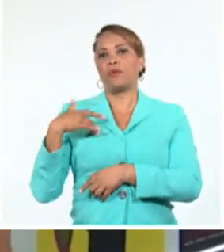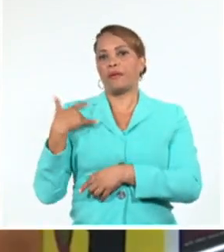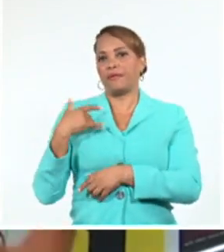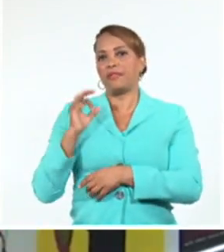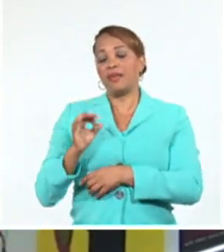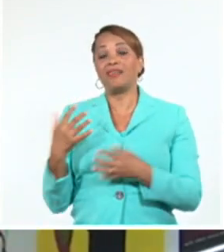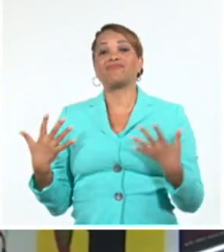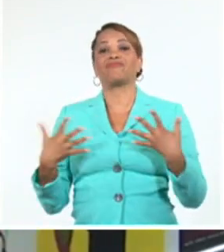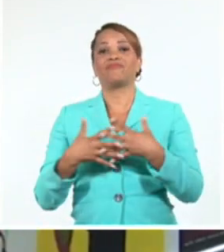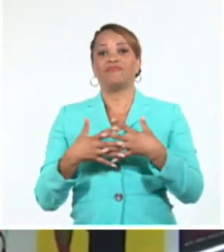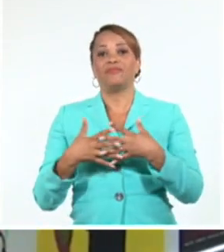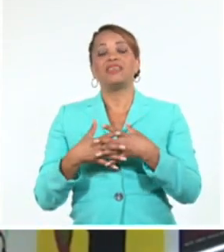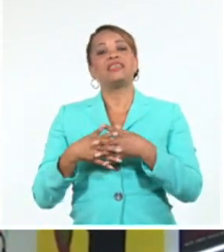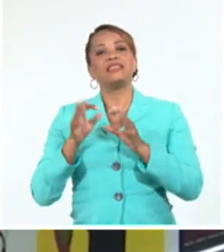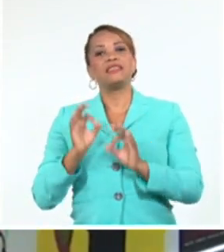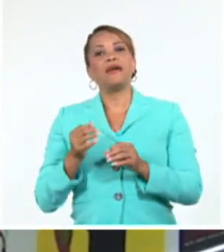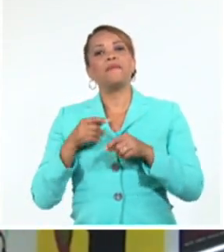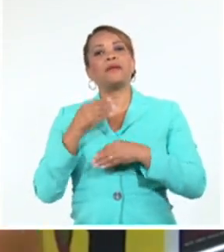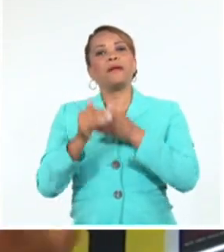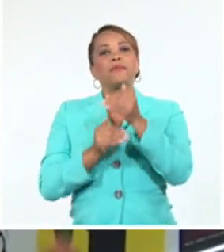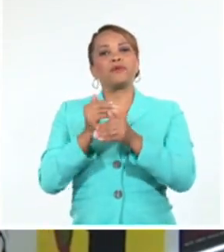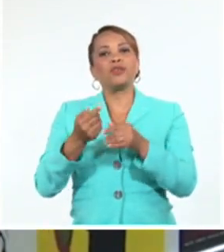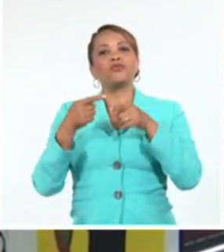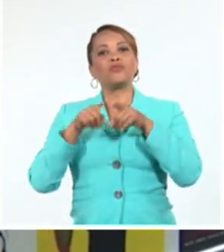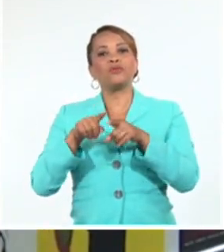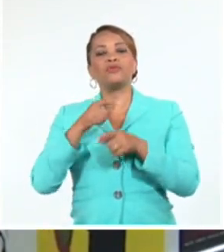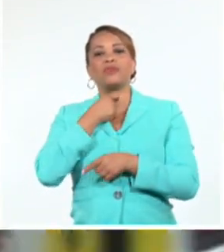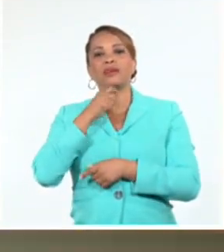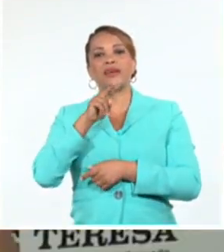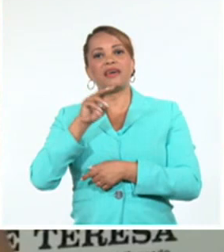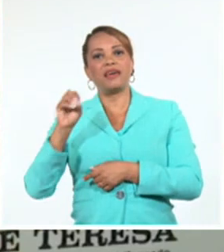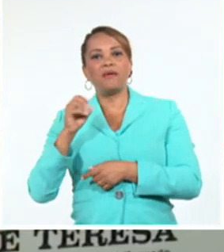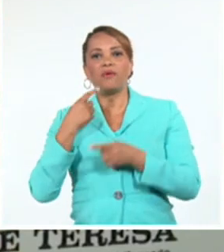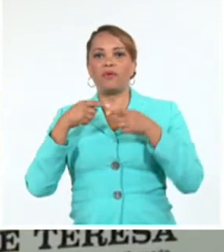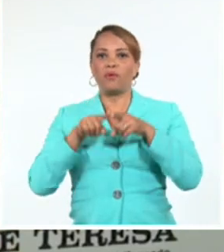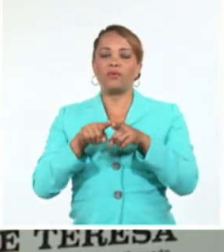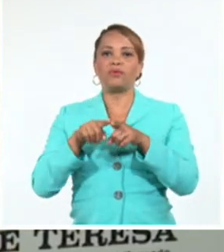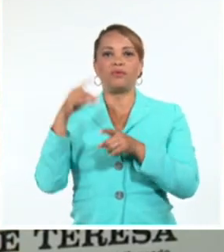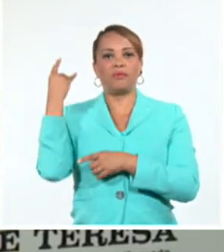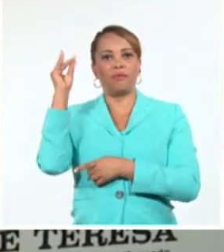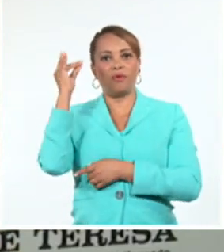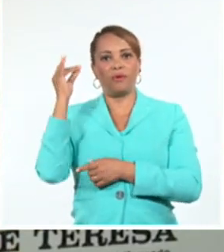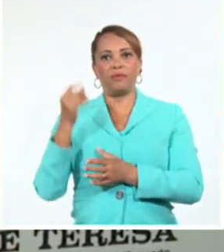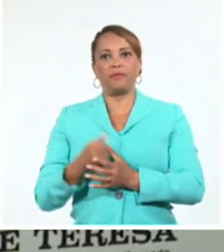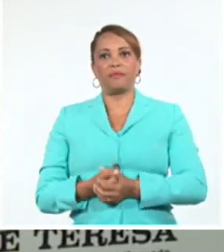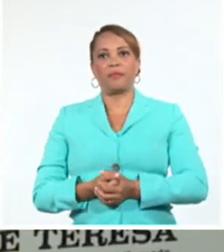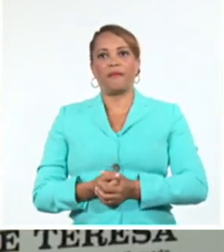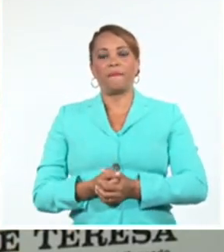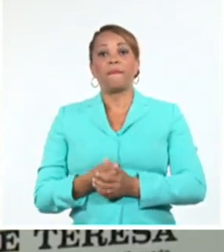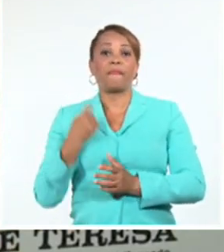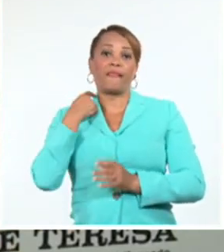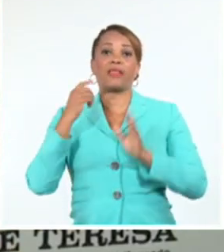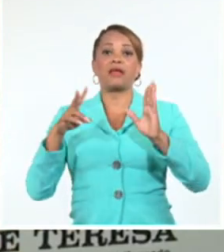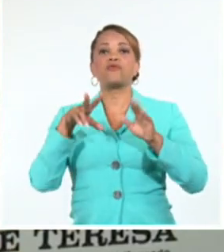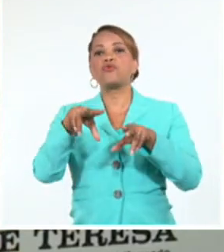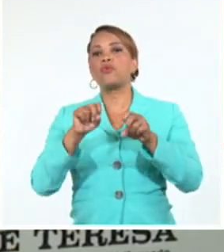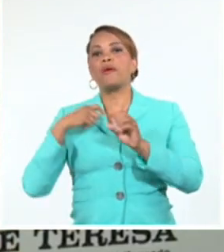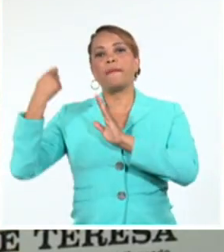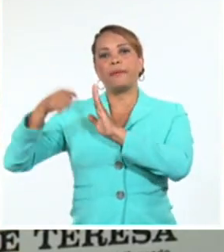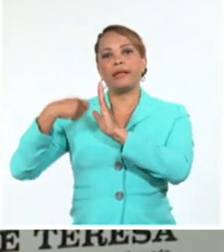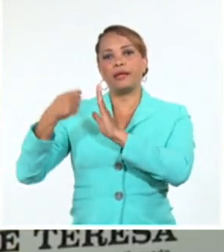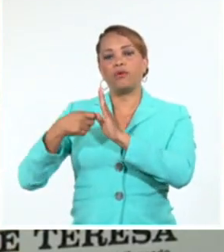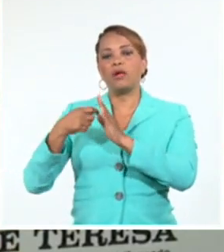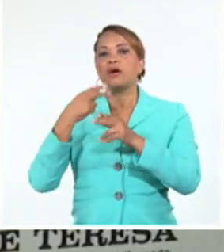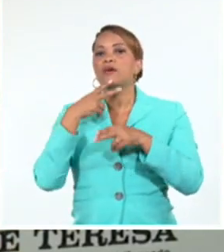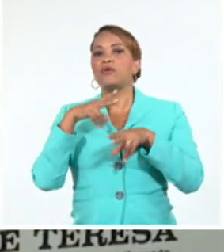pudimos como acompañar ese proceso junto a Evo y junto al pueblo boliviano. Este año traigo mi nueva película que se llama Los Reyes del Mundo.